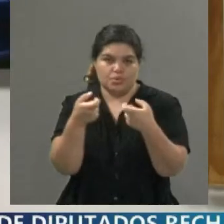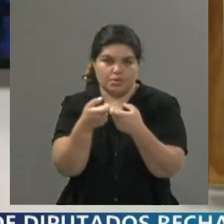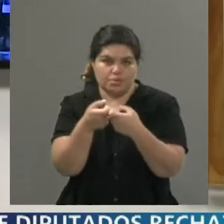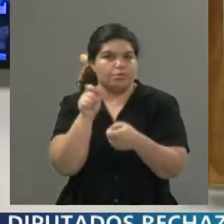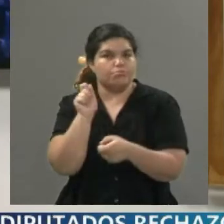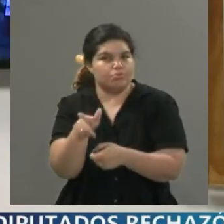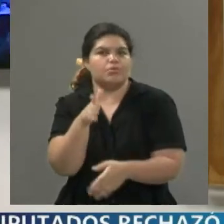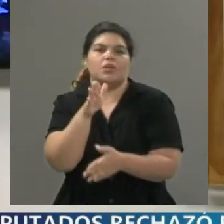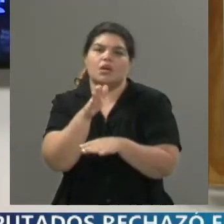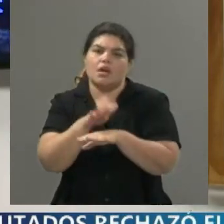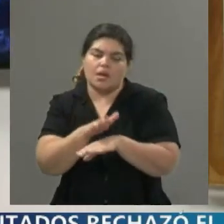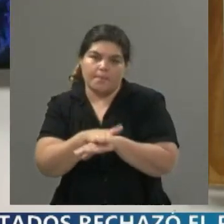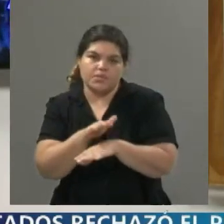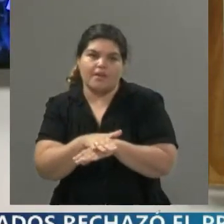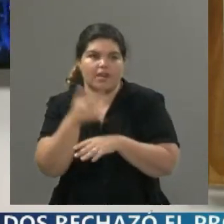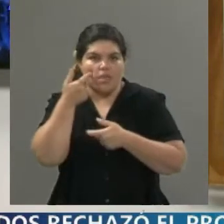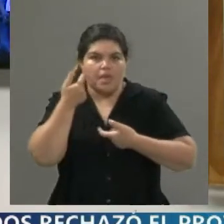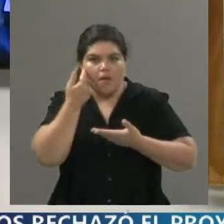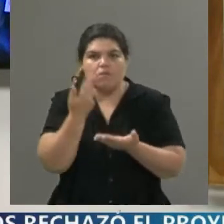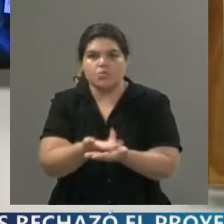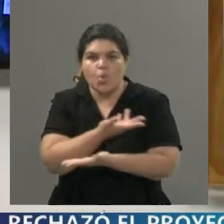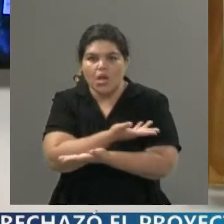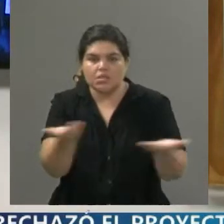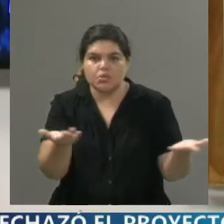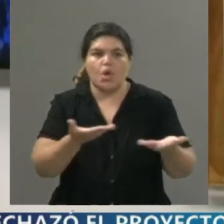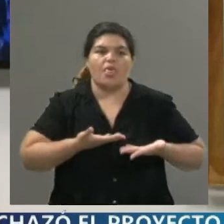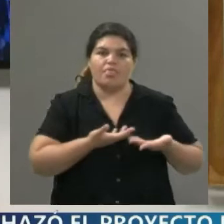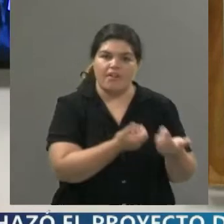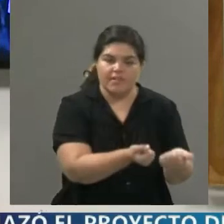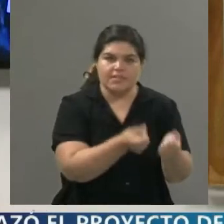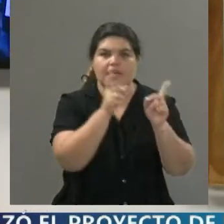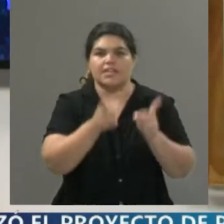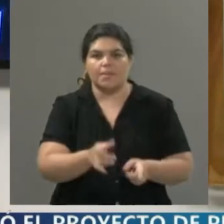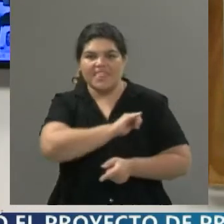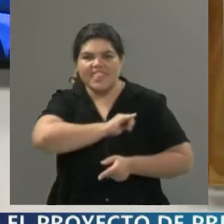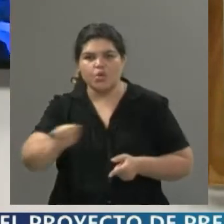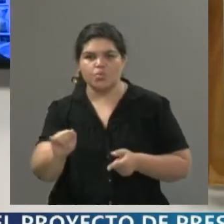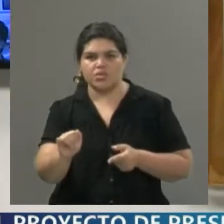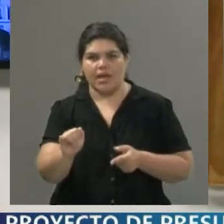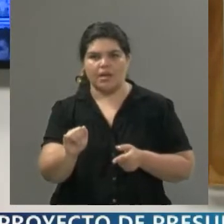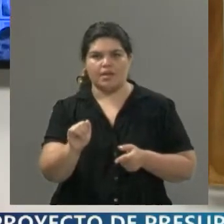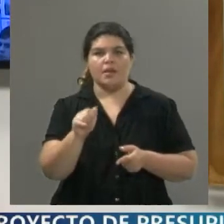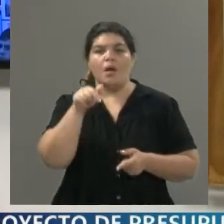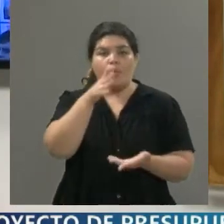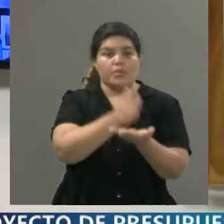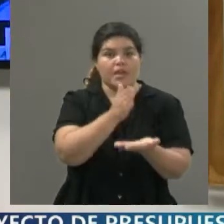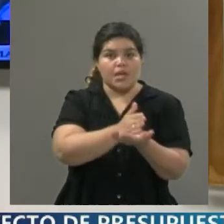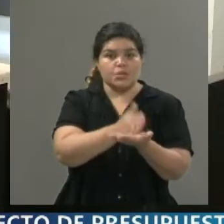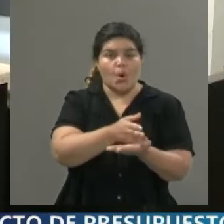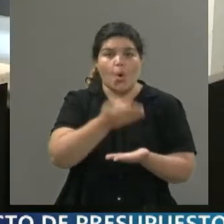están en pos de lo que es la visibilización, la defensa y, por supuesto, la denuncia de todo lo que tiene que ver en contra de los derechos humanos.